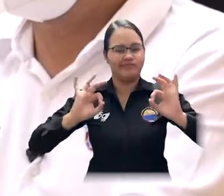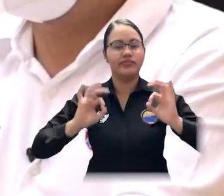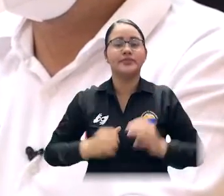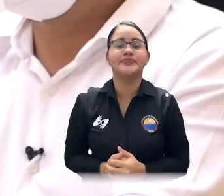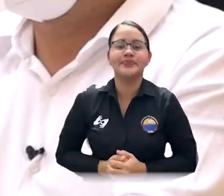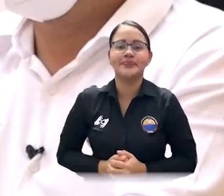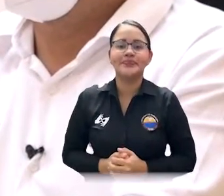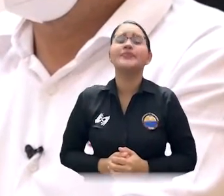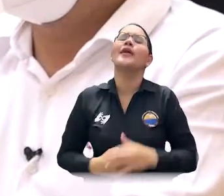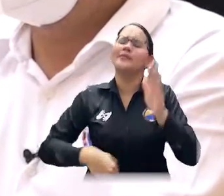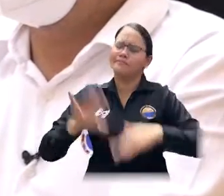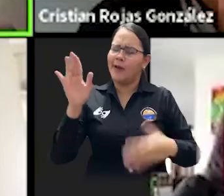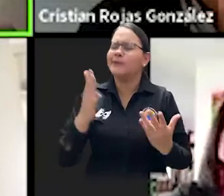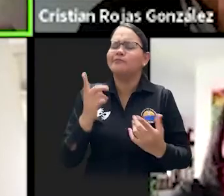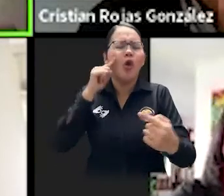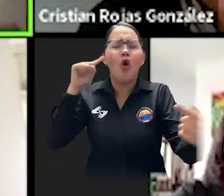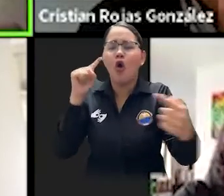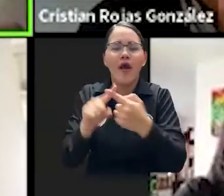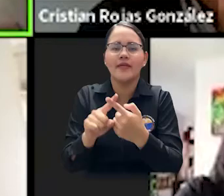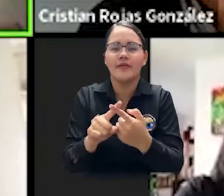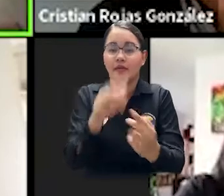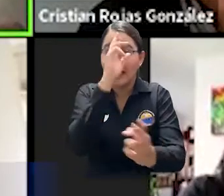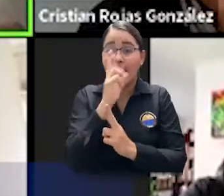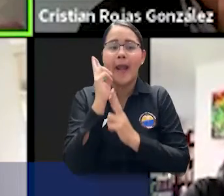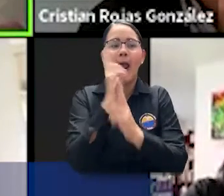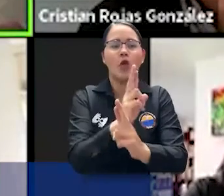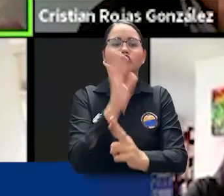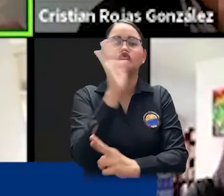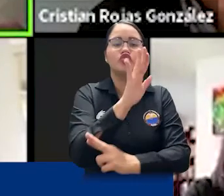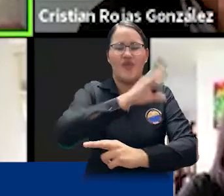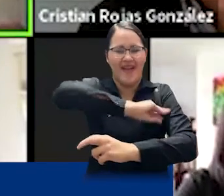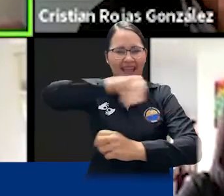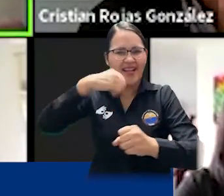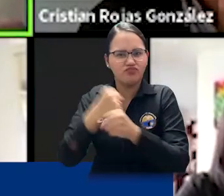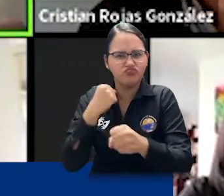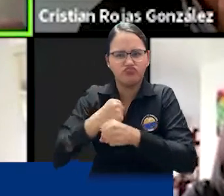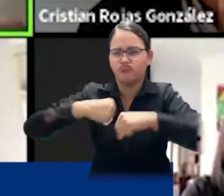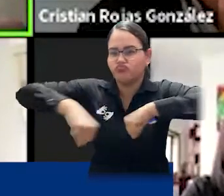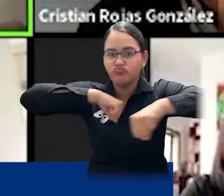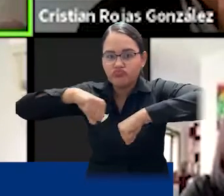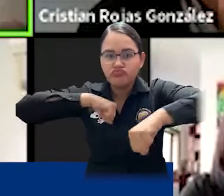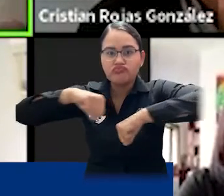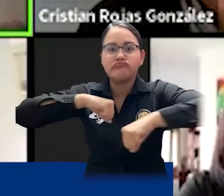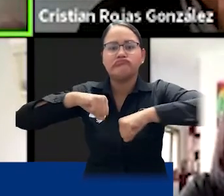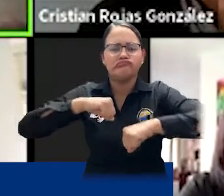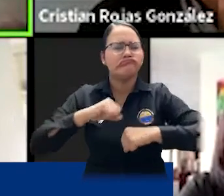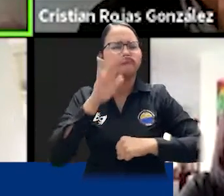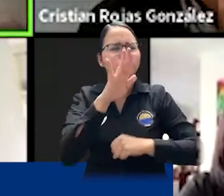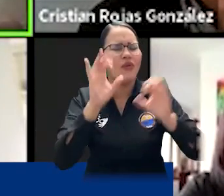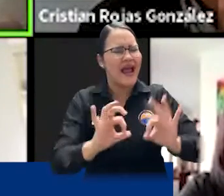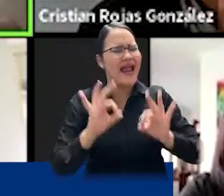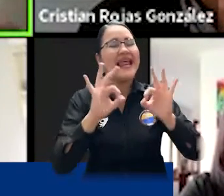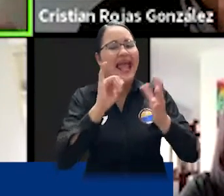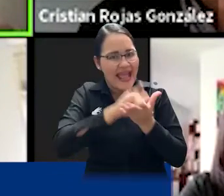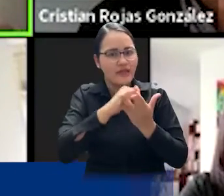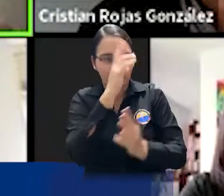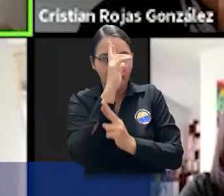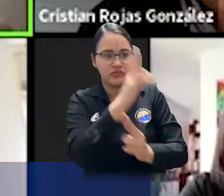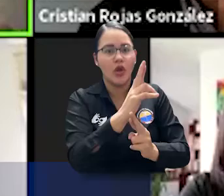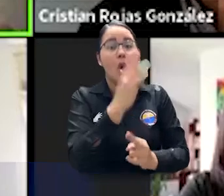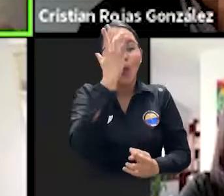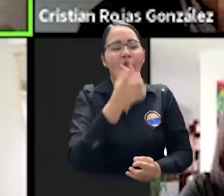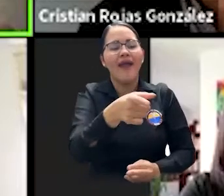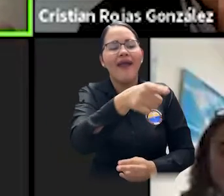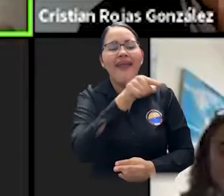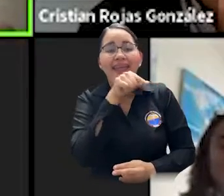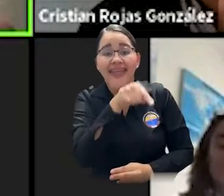felicitación y a este homenaje a usted por su esfuerzo y su trabajo y dedicación por la